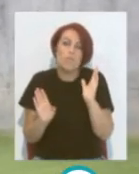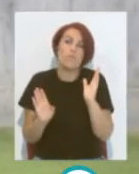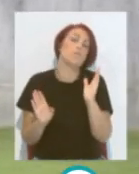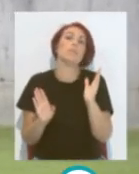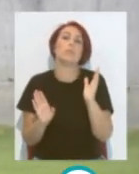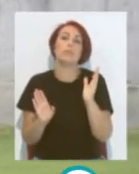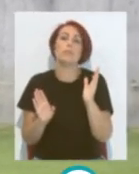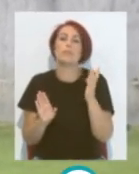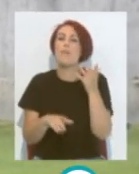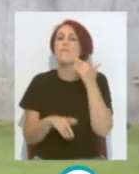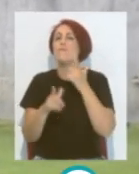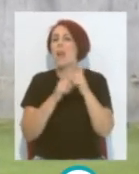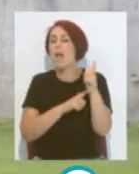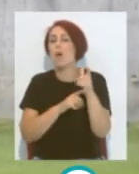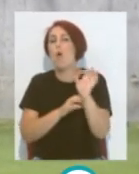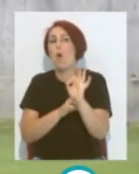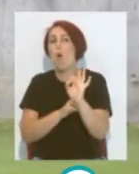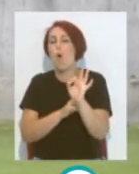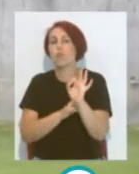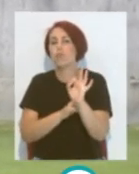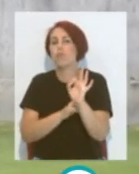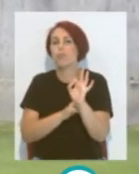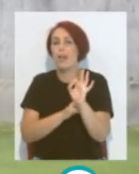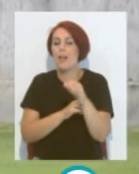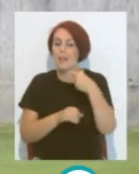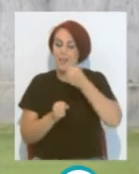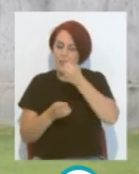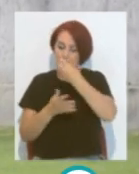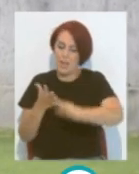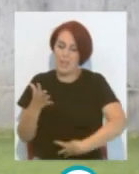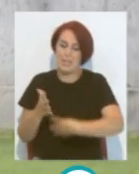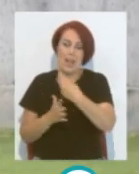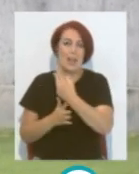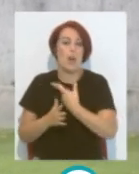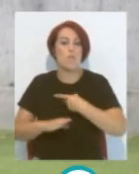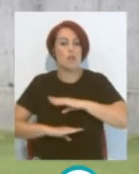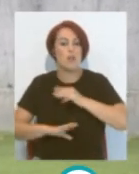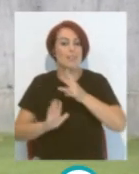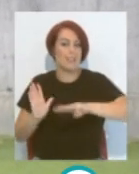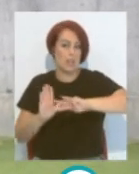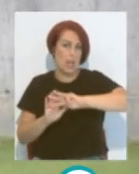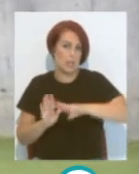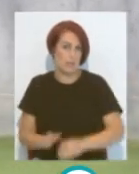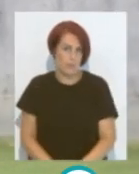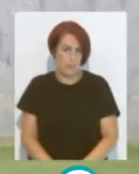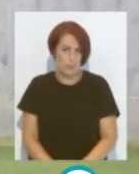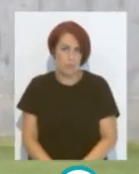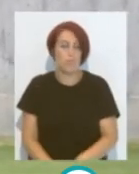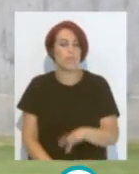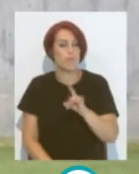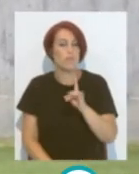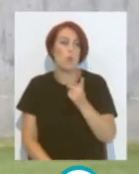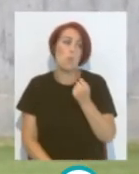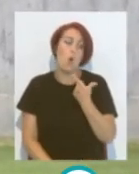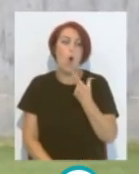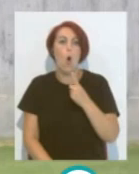viaje O que se Tienen en la lista Los tres porteros Sí Una bala más